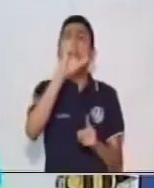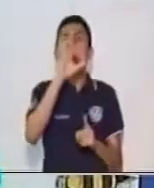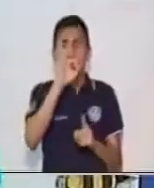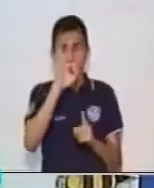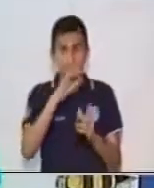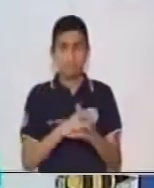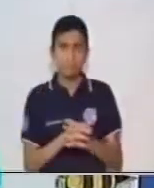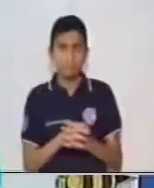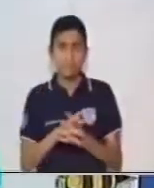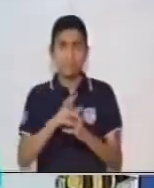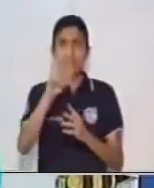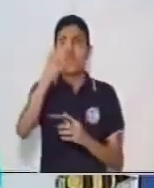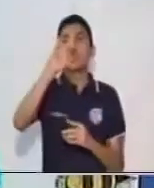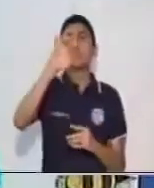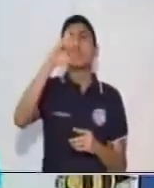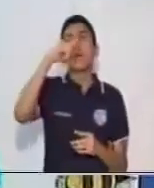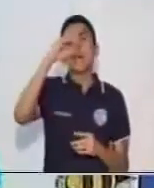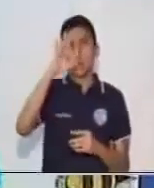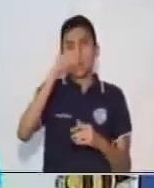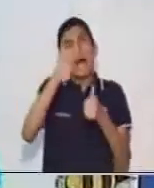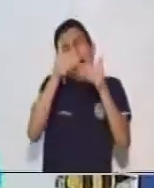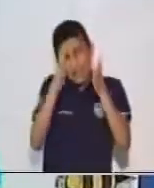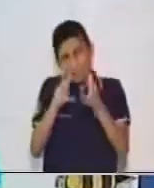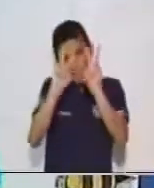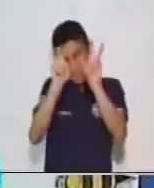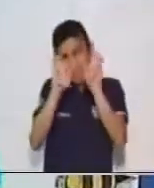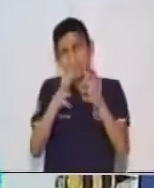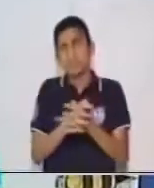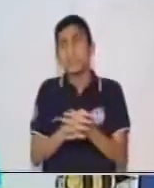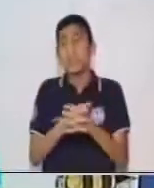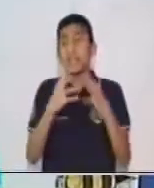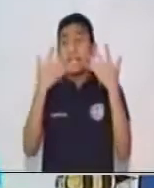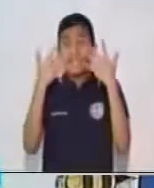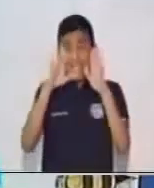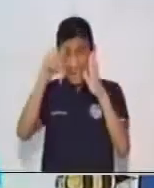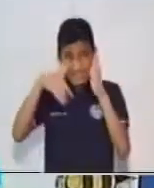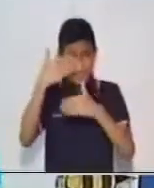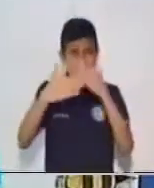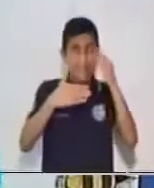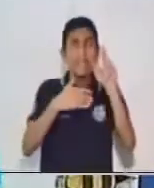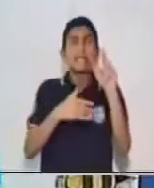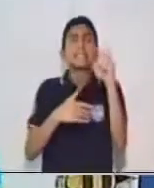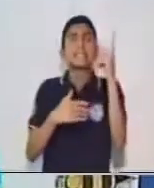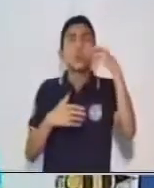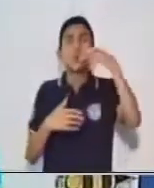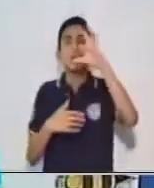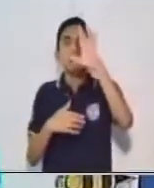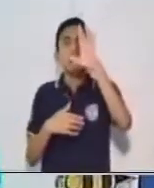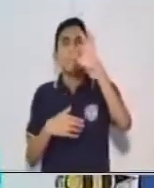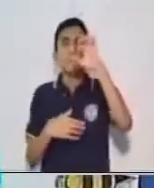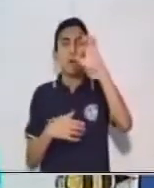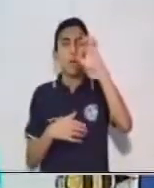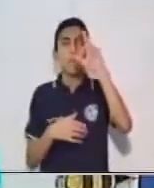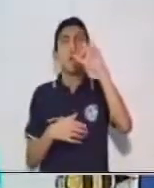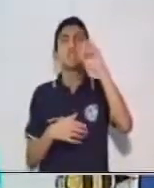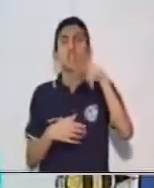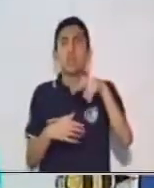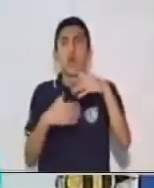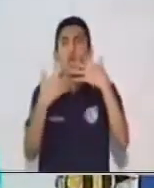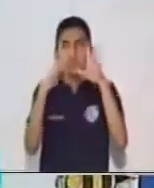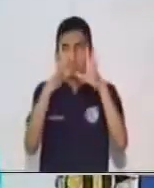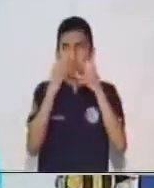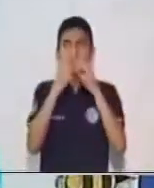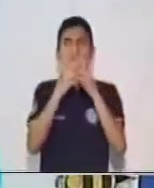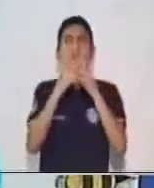nuestros sujetos, que serían los alumnos. Nos vamos ahora a la segunda proposición, y vamos a realizar